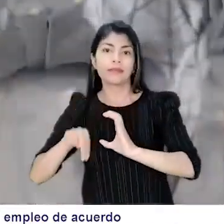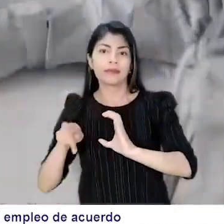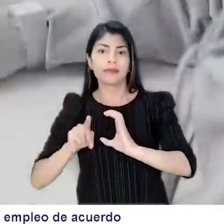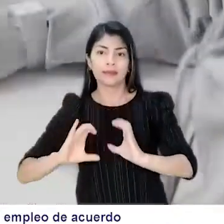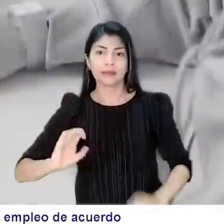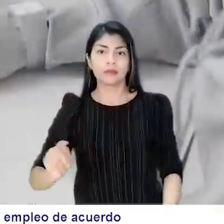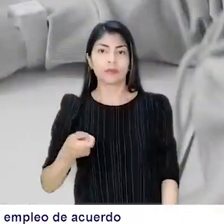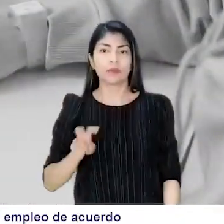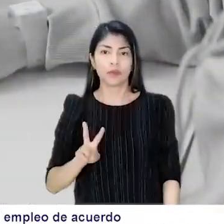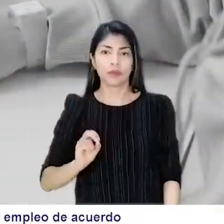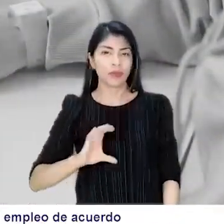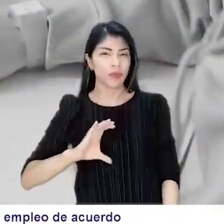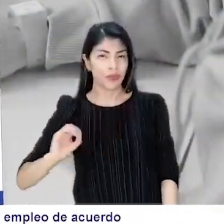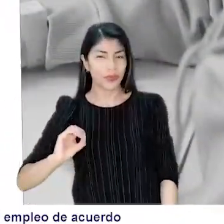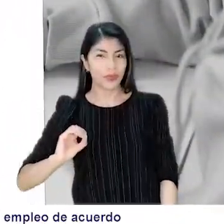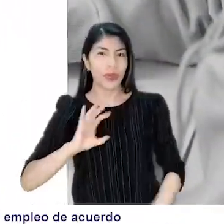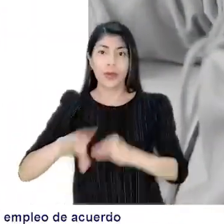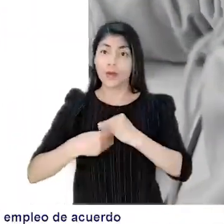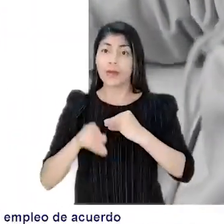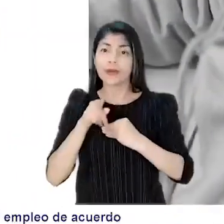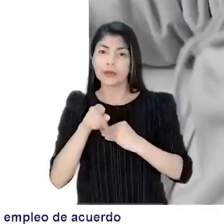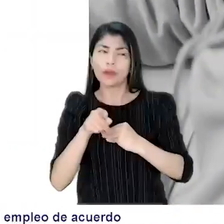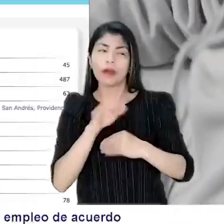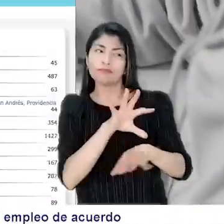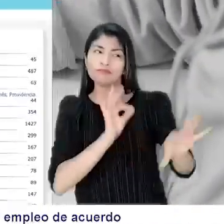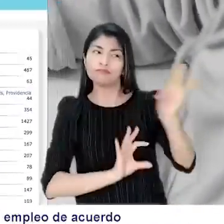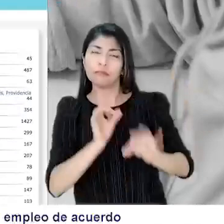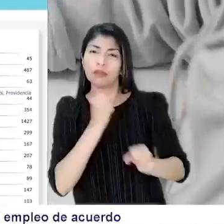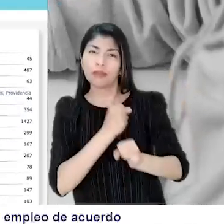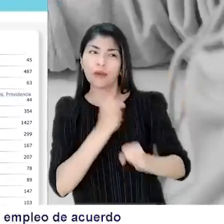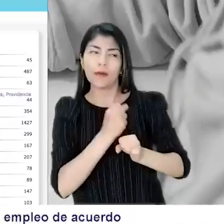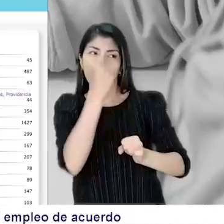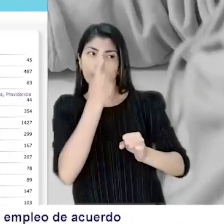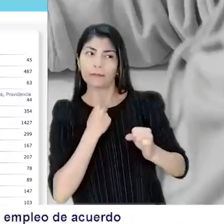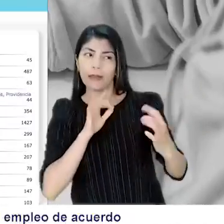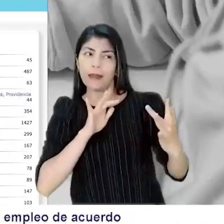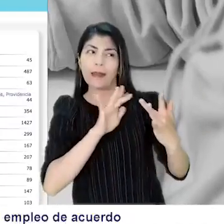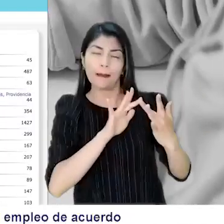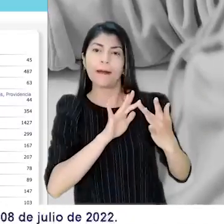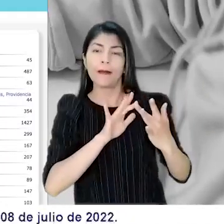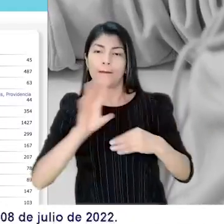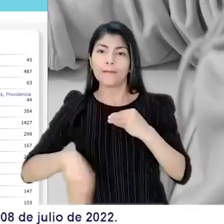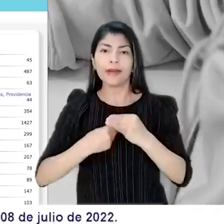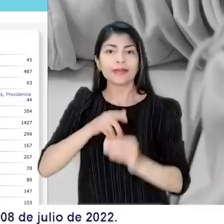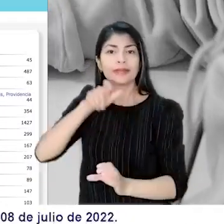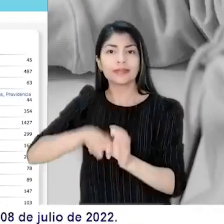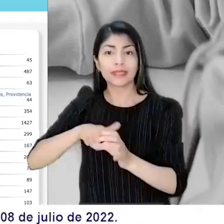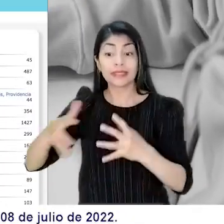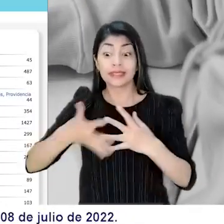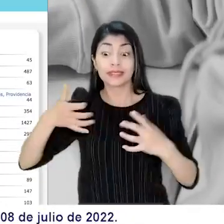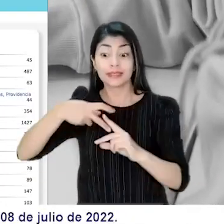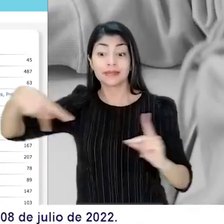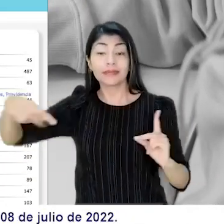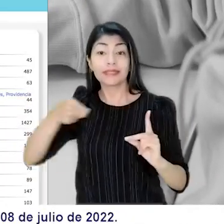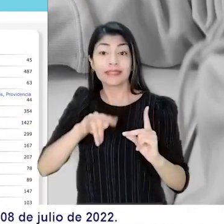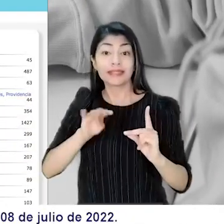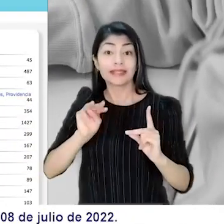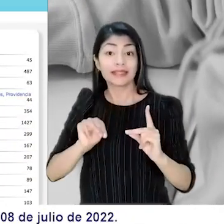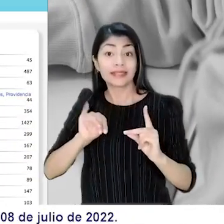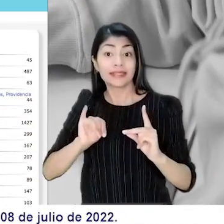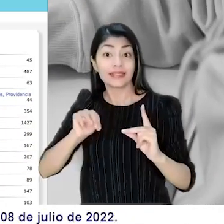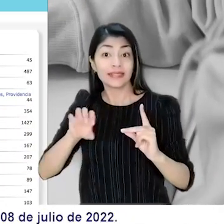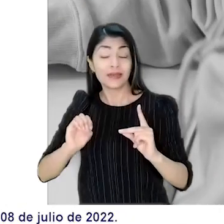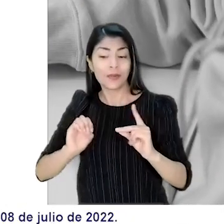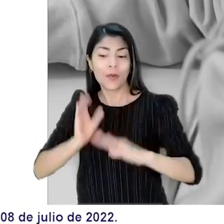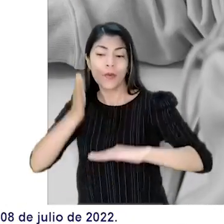www.cnsc.gov.com Selecciona el empleo de acuerdo con tu perfil e inscríbete a través del sistema